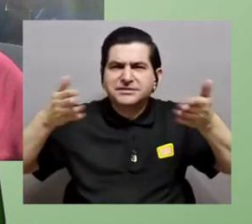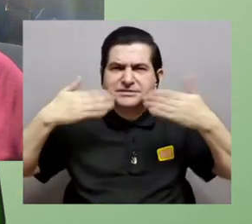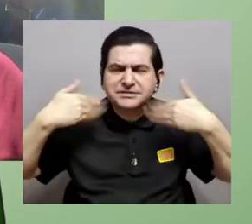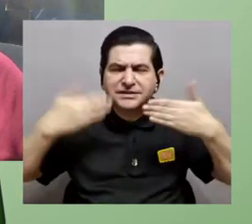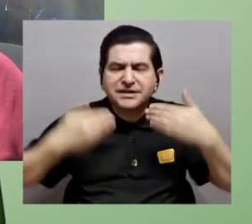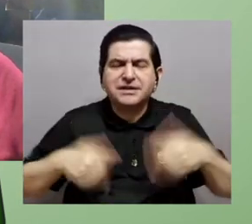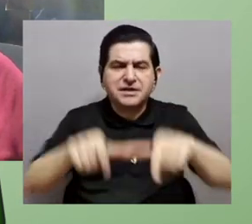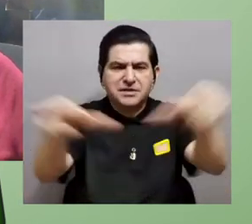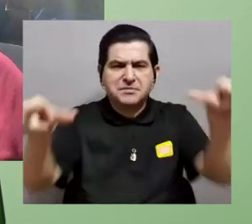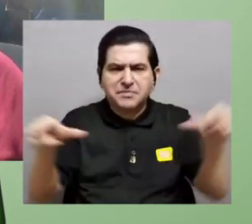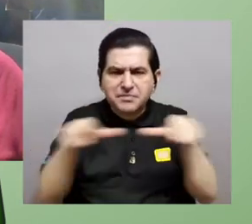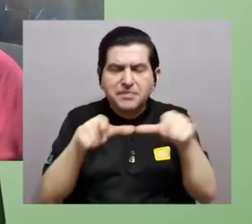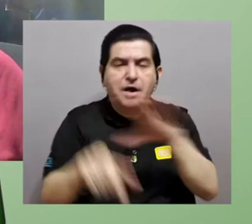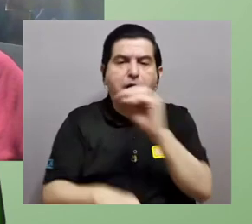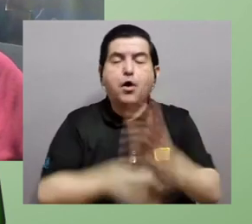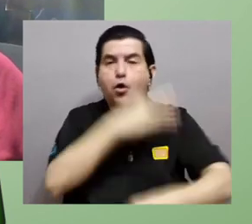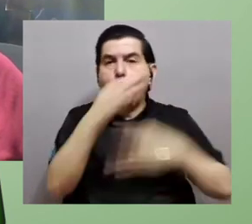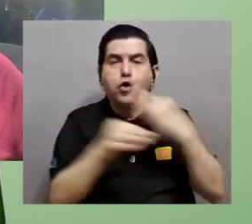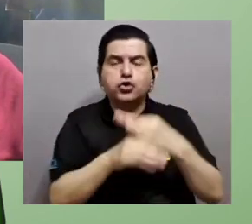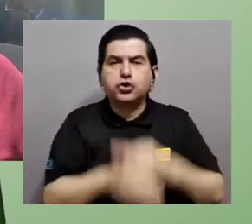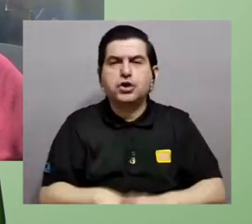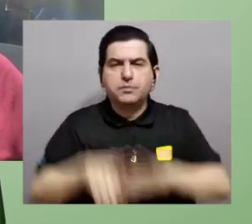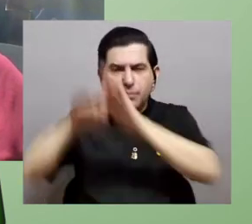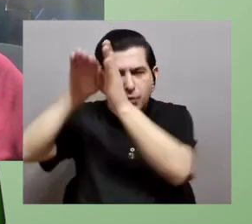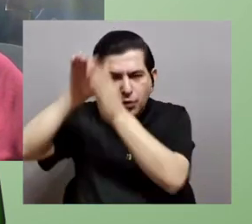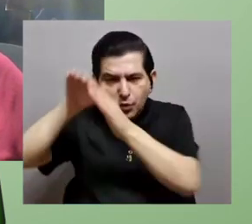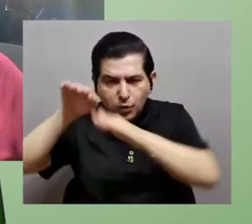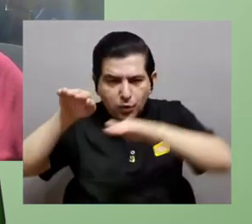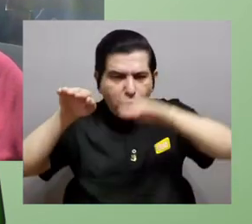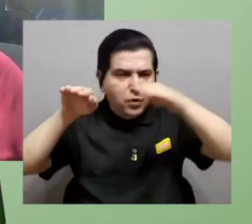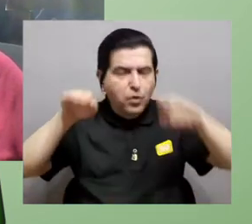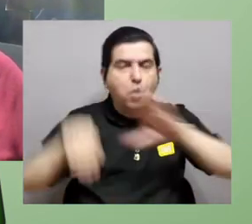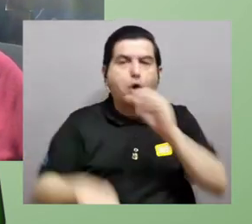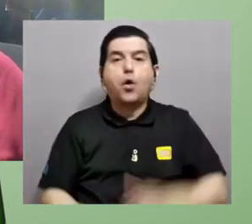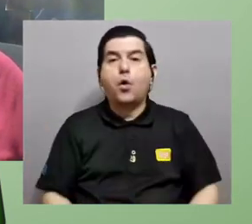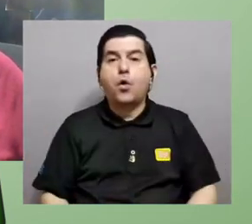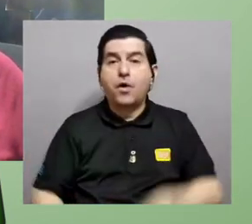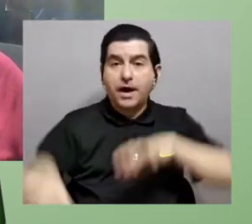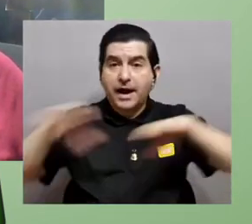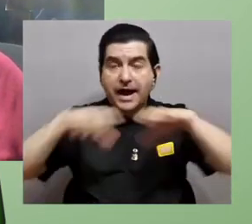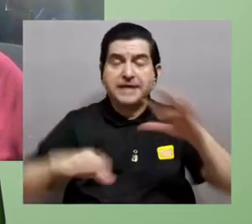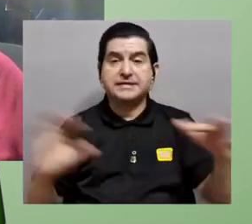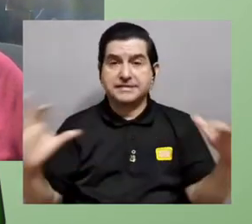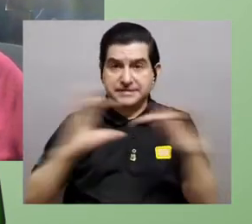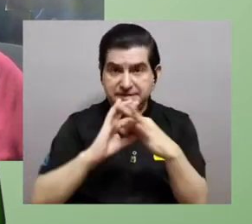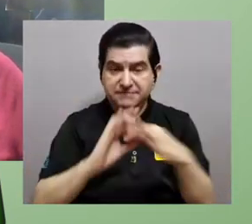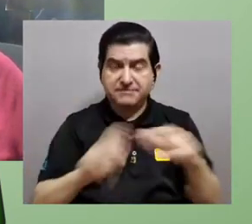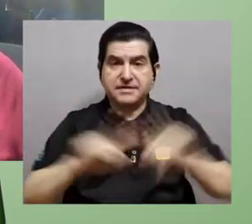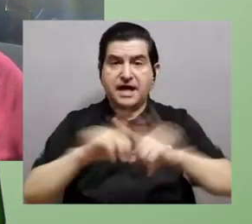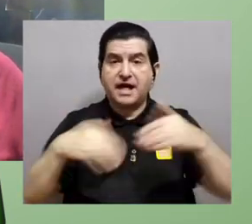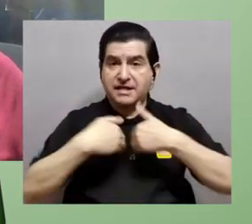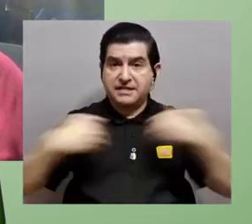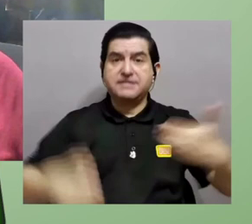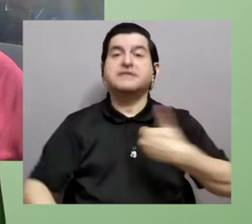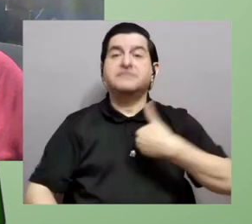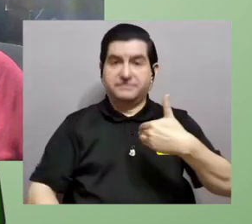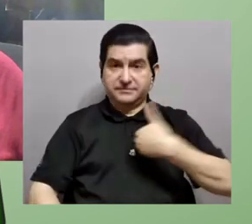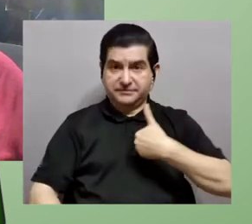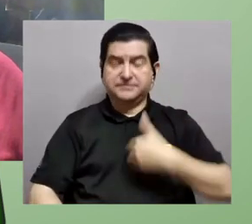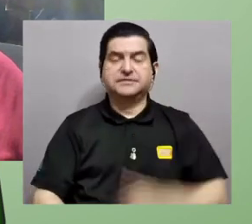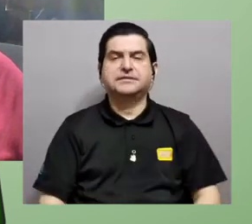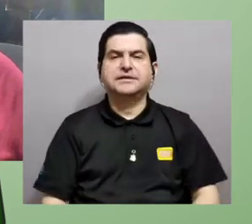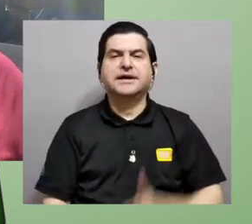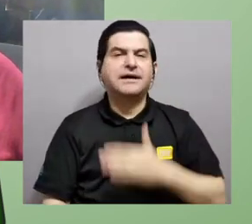clima en determinada zona o el tipo de topografía o de sexualidad que tenían los diversos